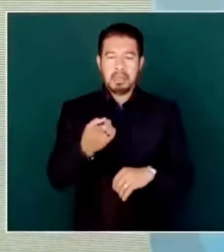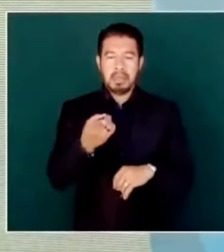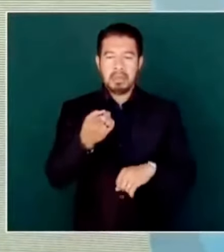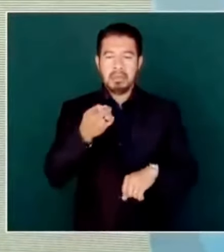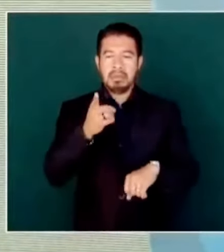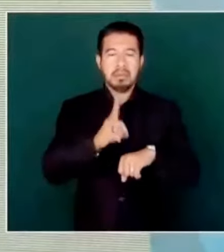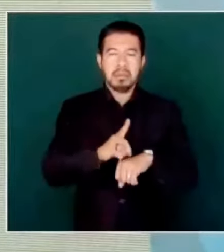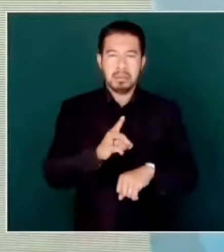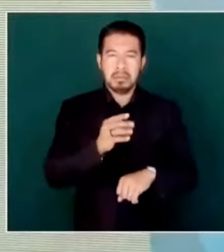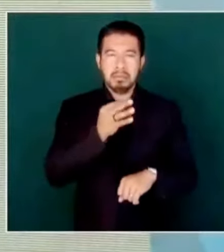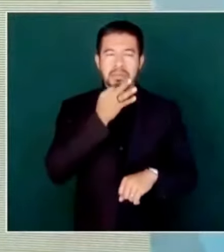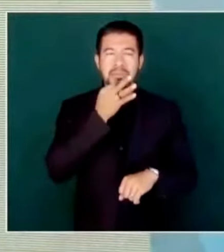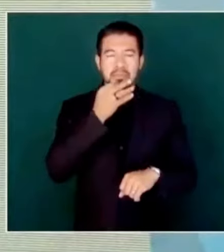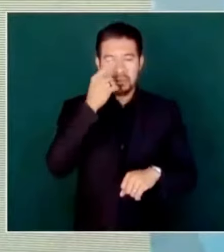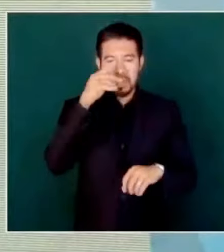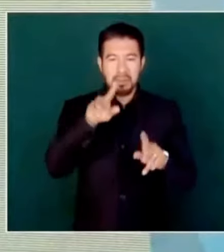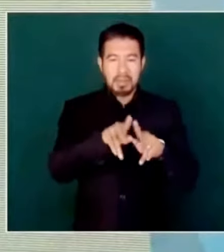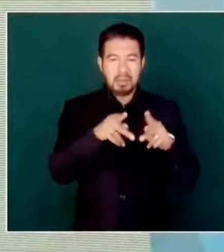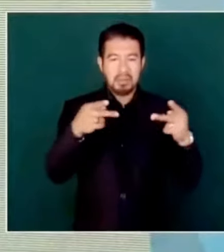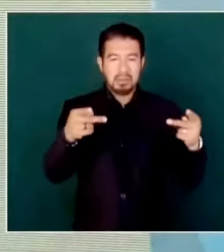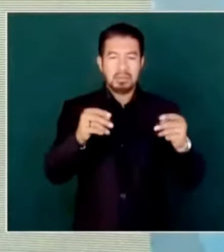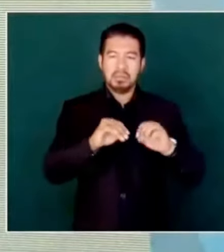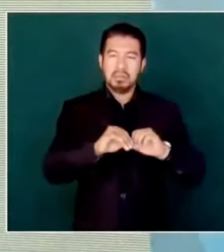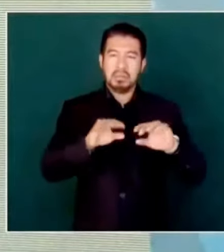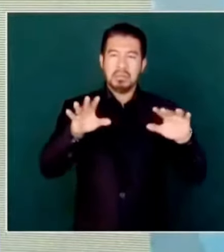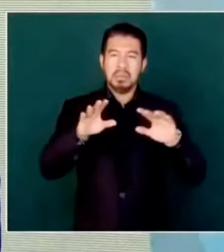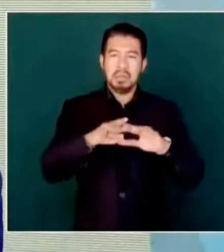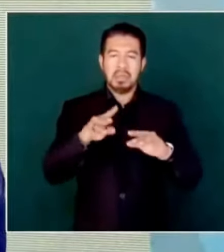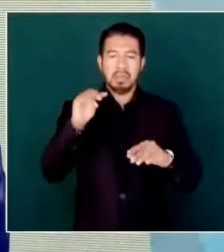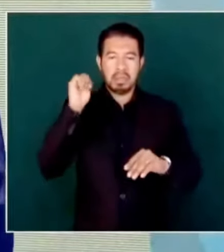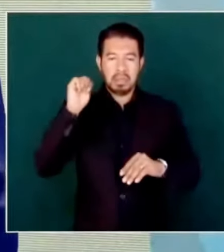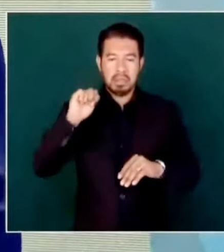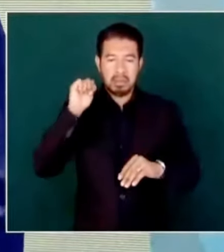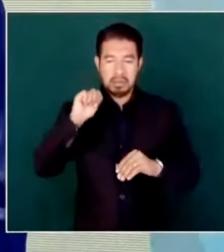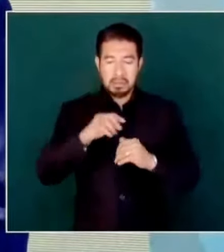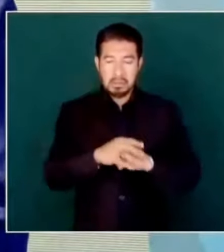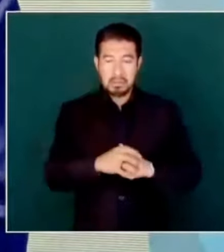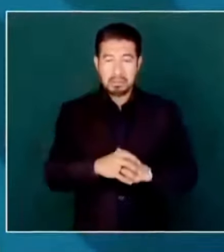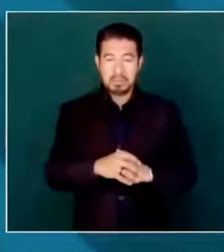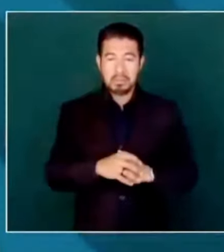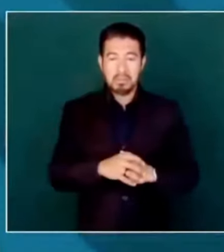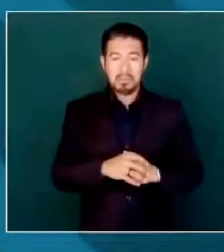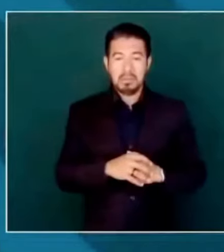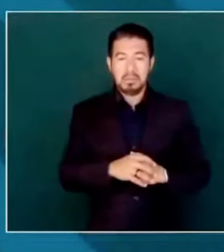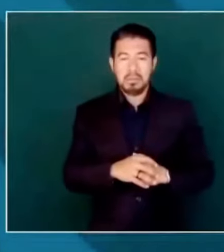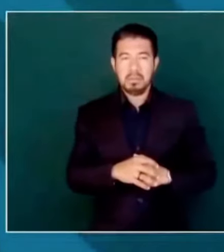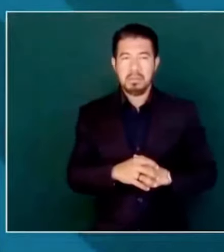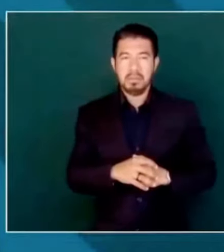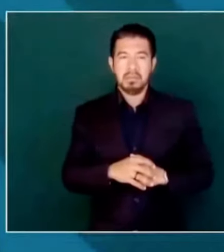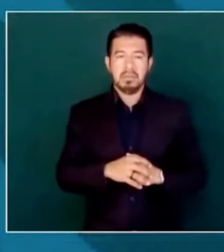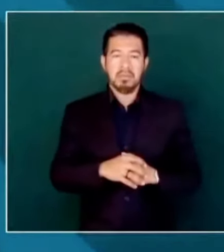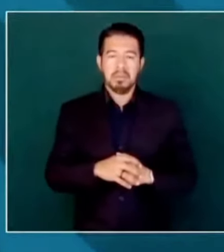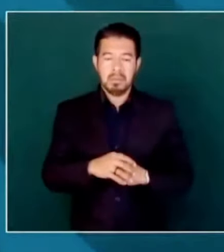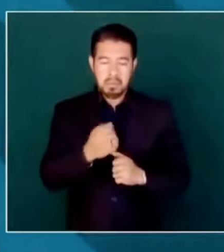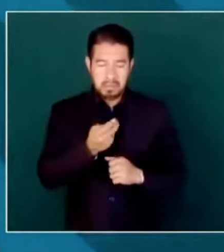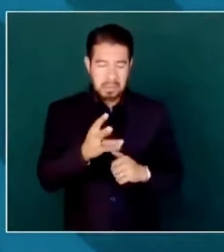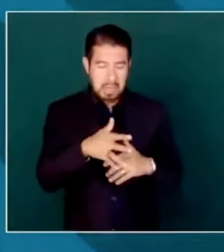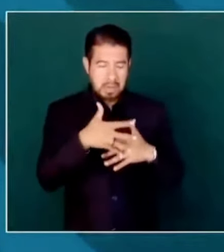Tabasco, los que marcharon